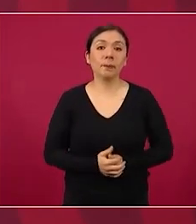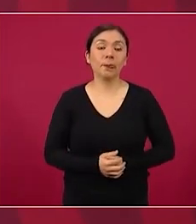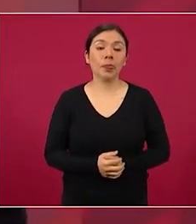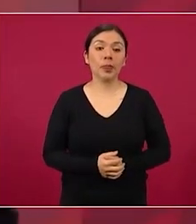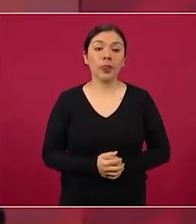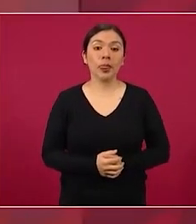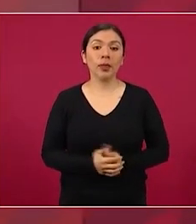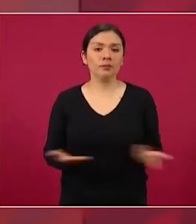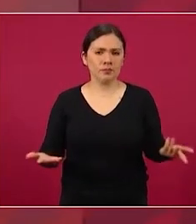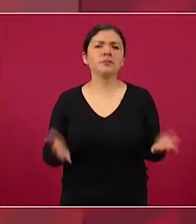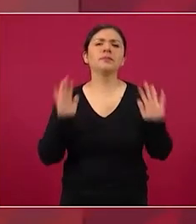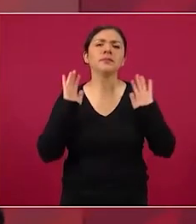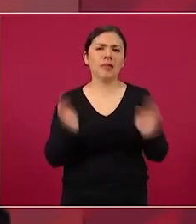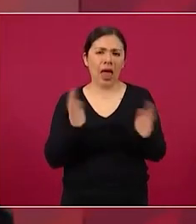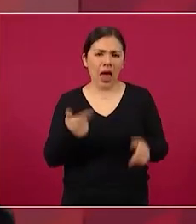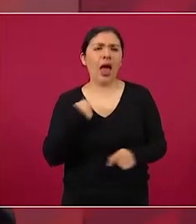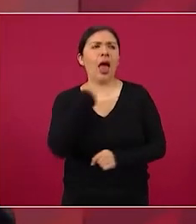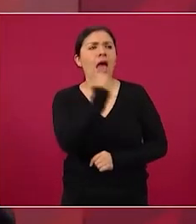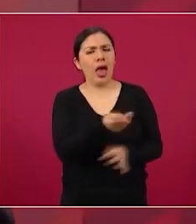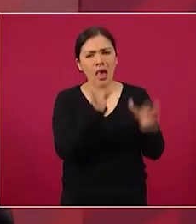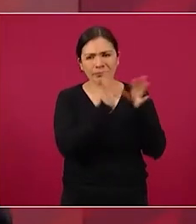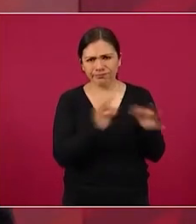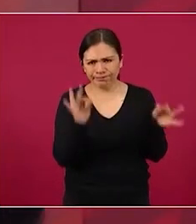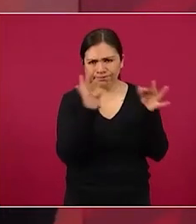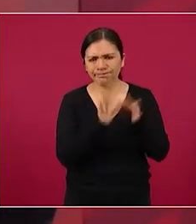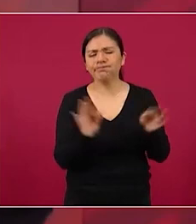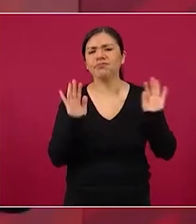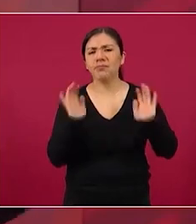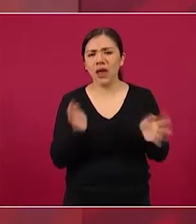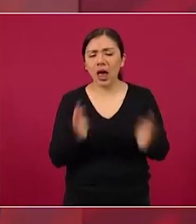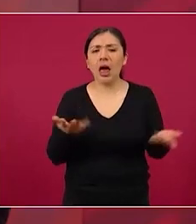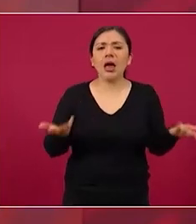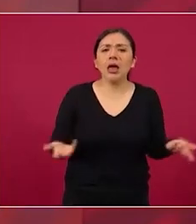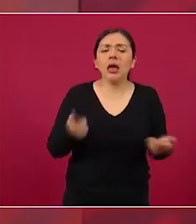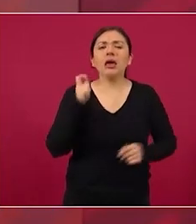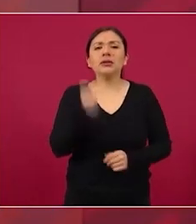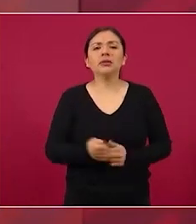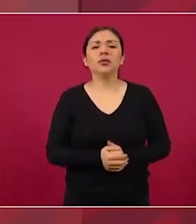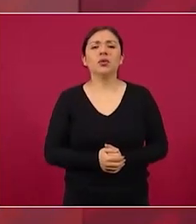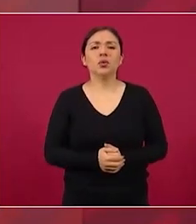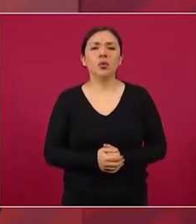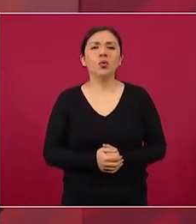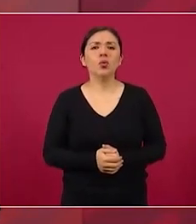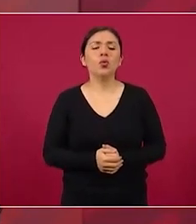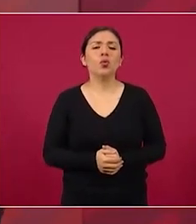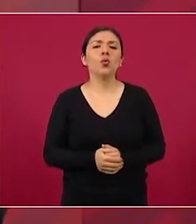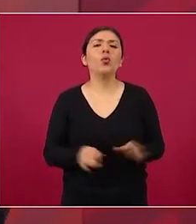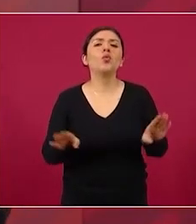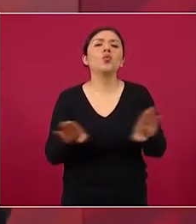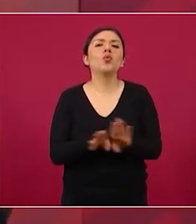y ya le expliqué de cómo recibí el gobierno